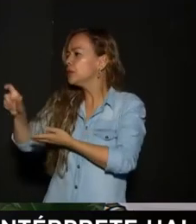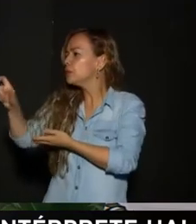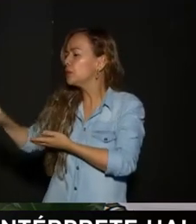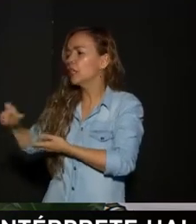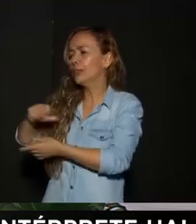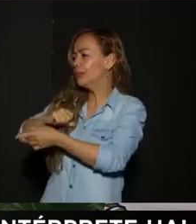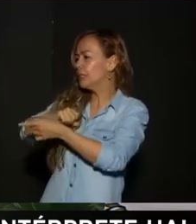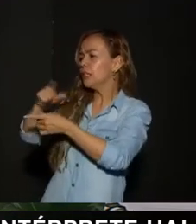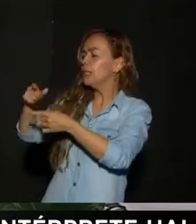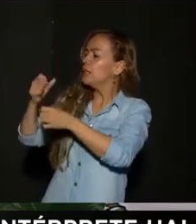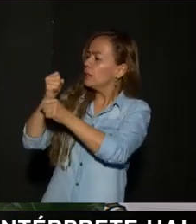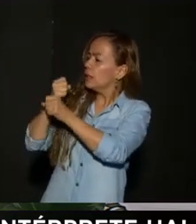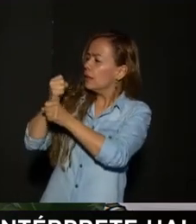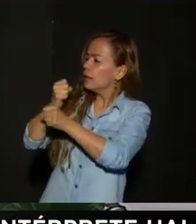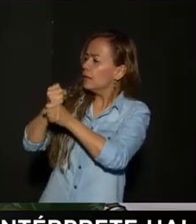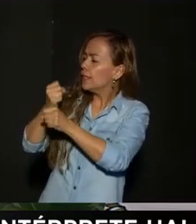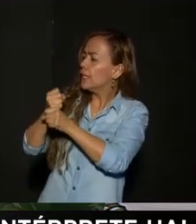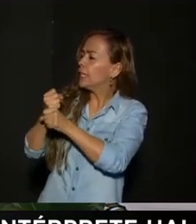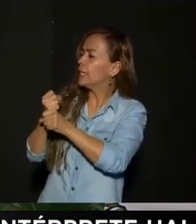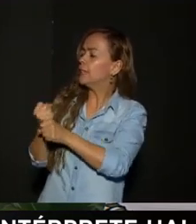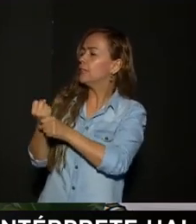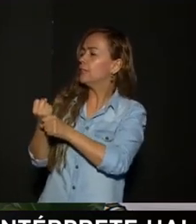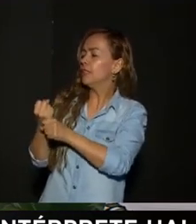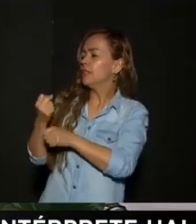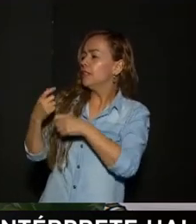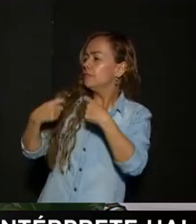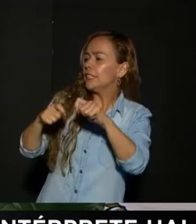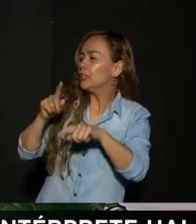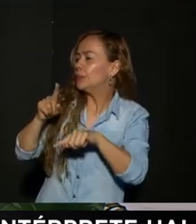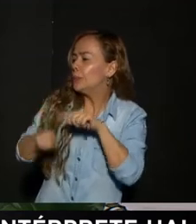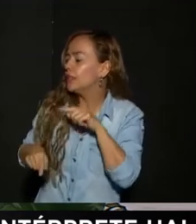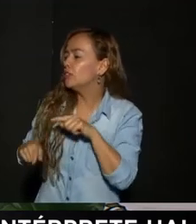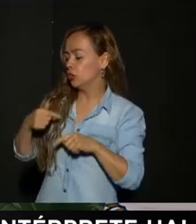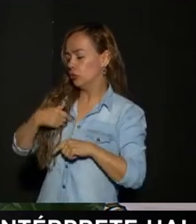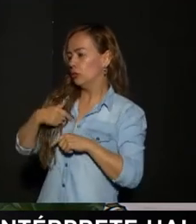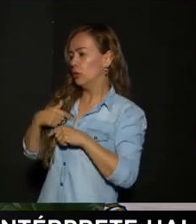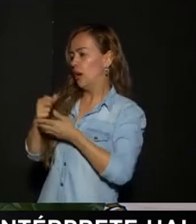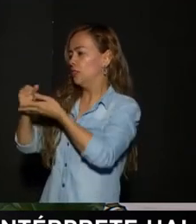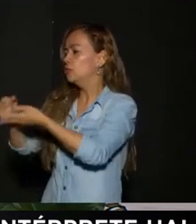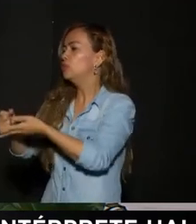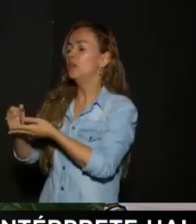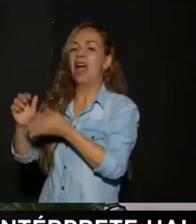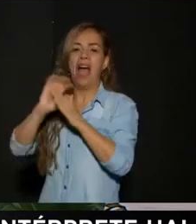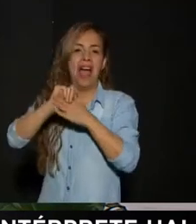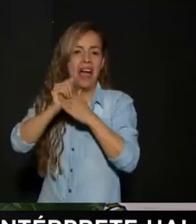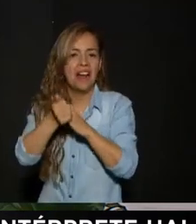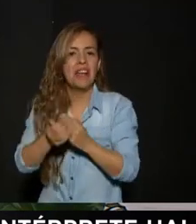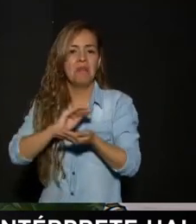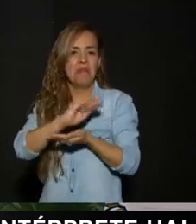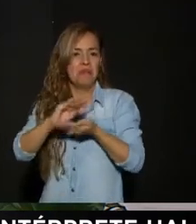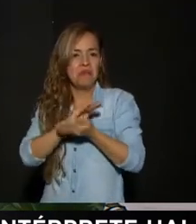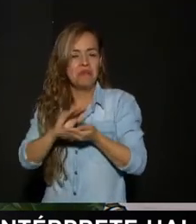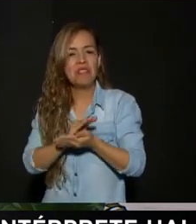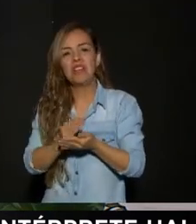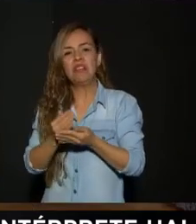posibilidades O todavía no ha estado O no ha ingresado En el mundo De las redes sociales Y cómo recomendar Desde todo Desde las arepas Los buñuelos El pan de